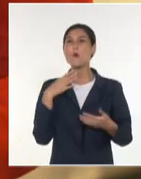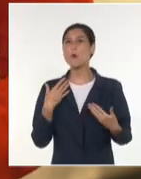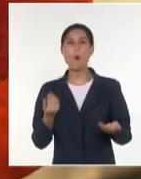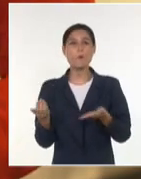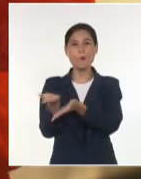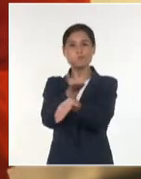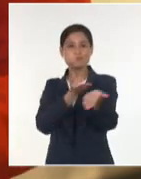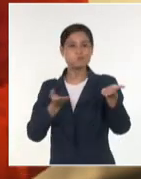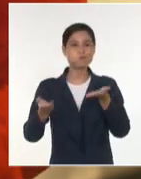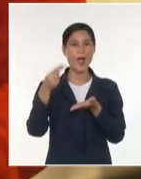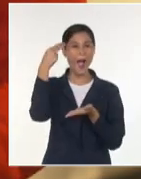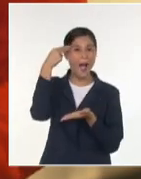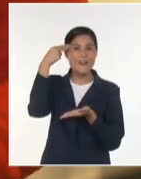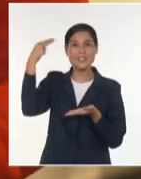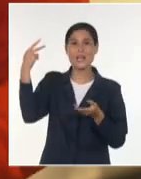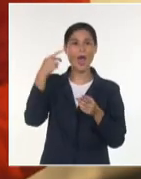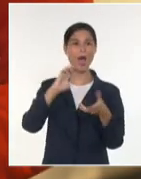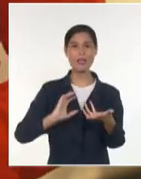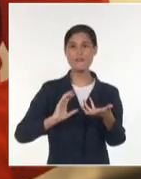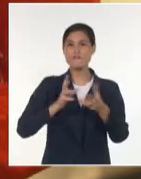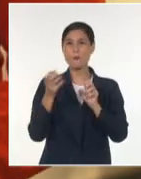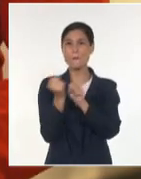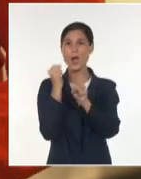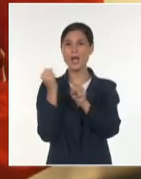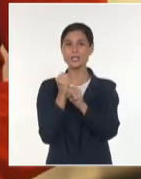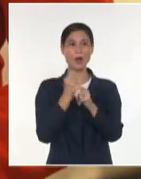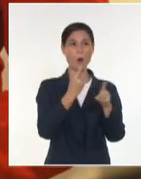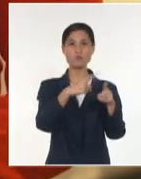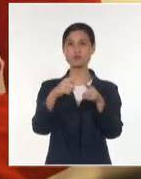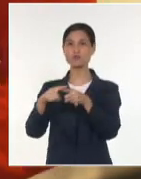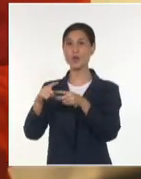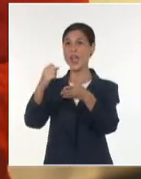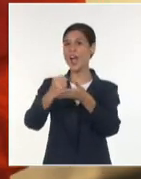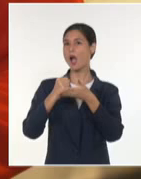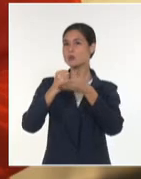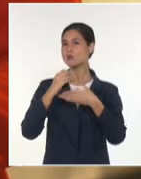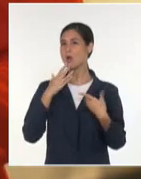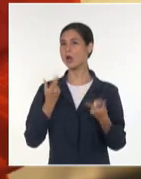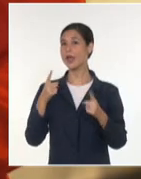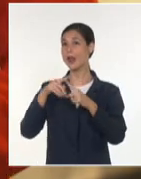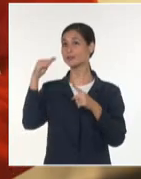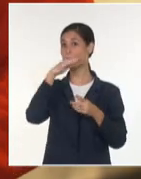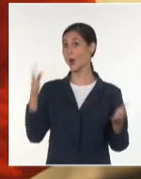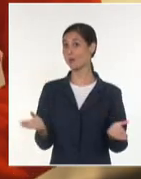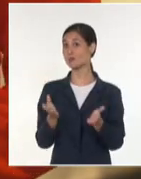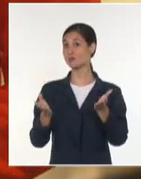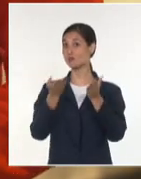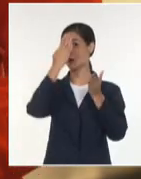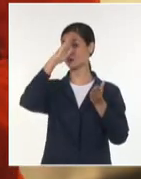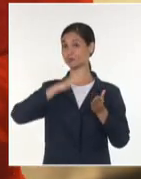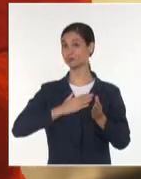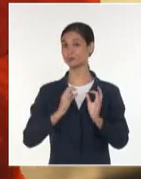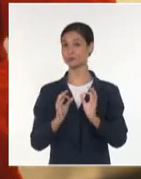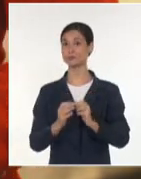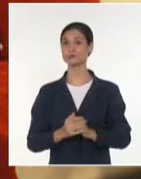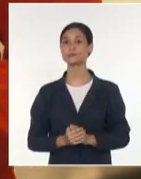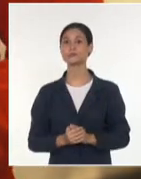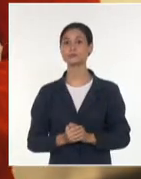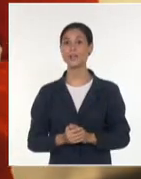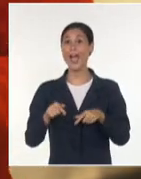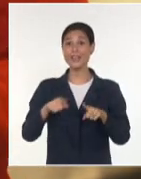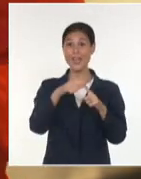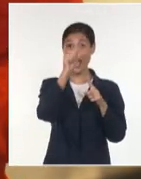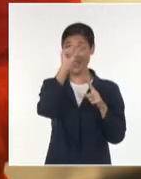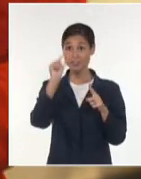habilidades, estrategias que nos permitan hacer un uso creativo y seguro de las tecnologías. Sobre esos temas